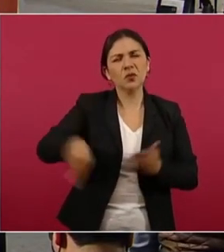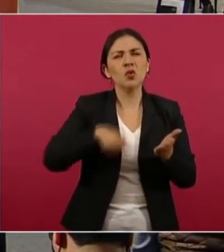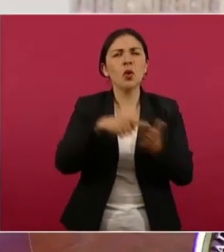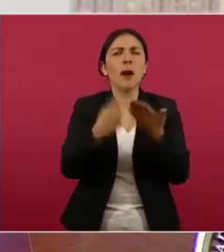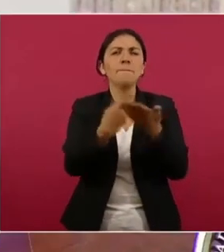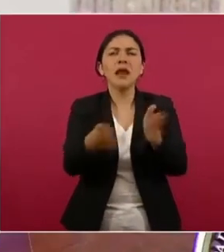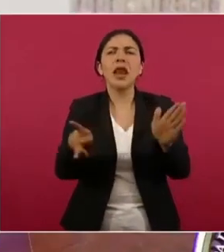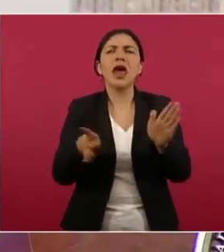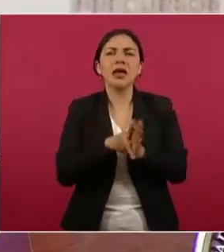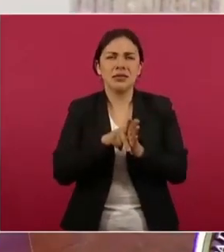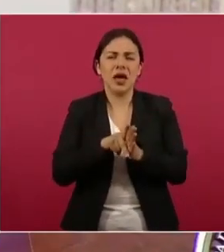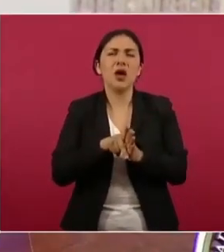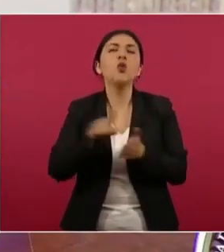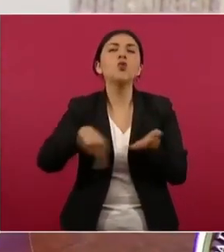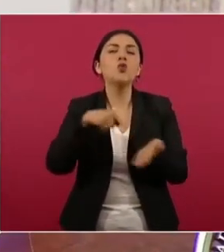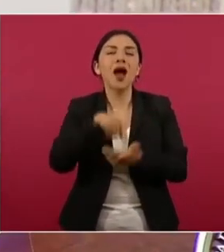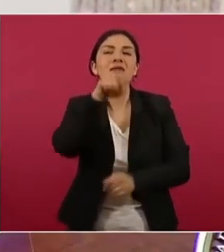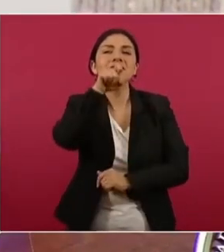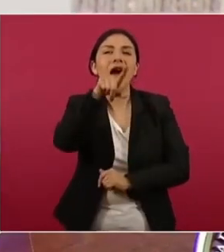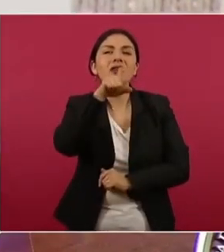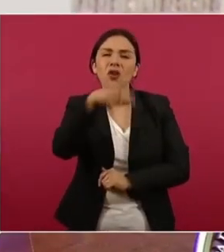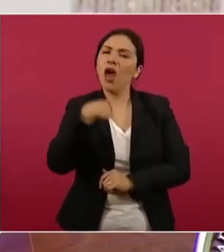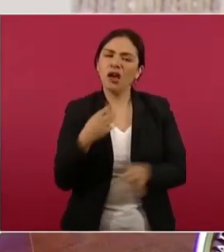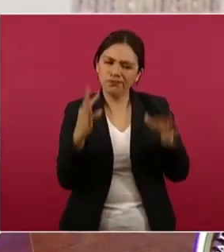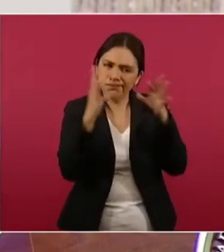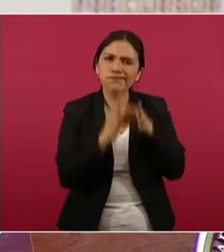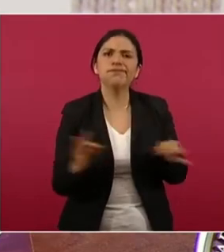en Jalisco hablé del tema,